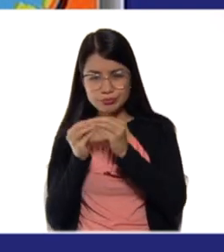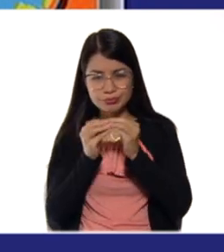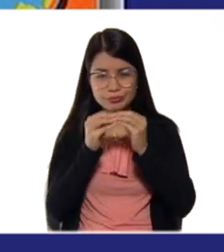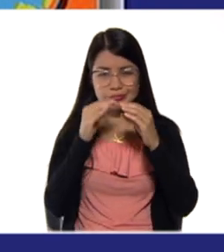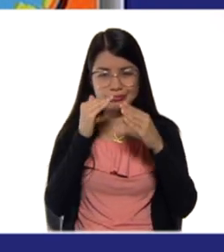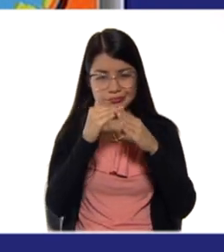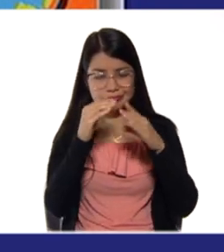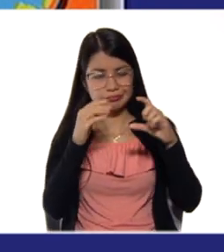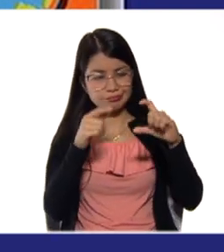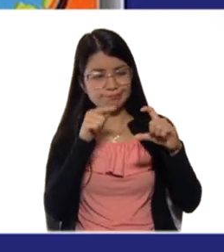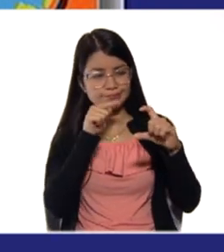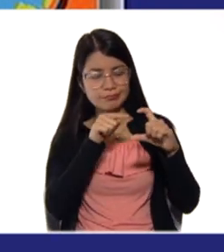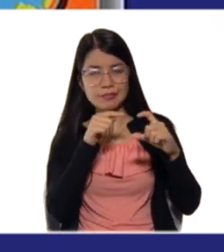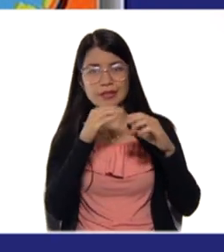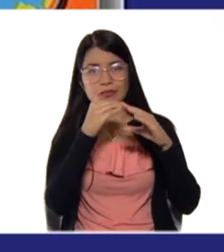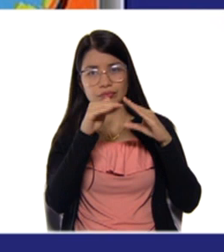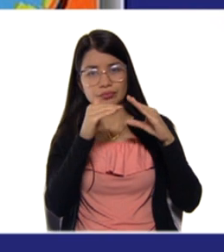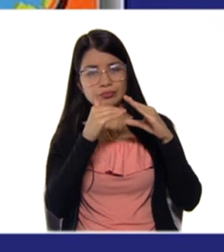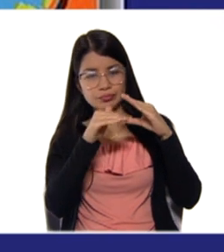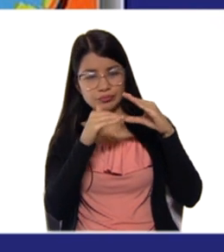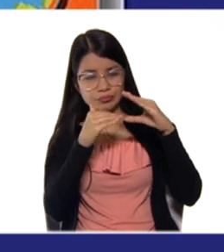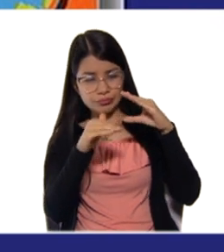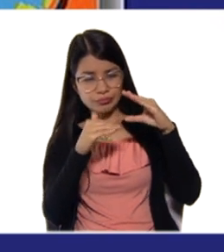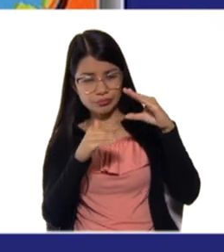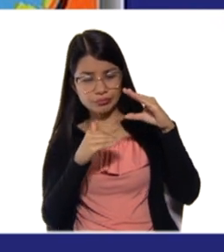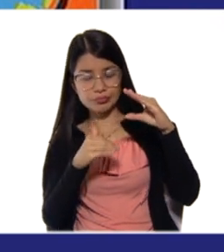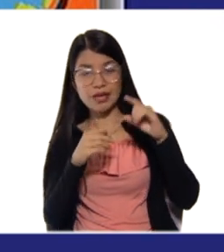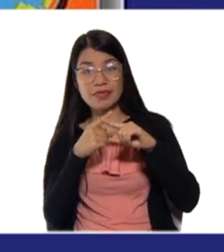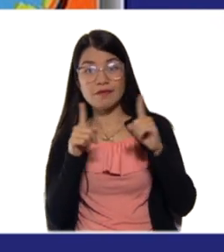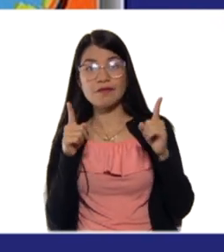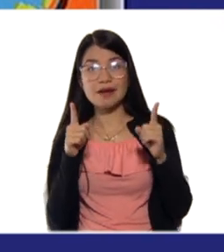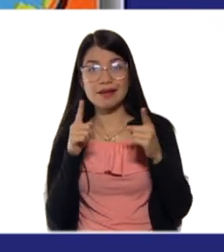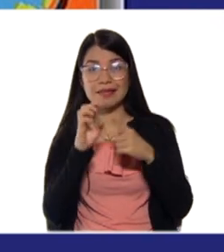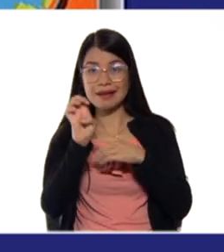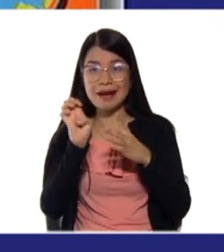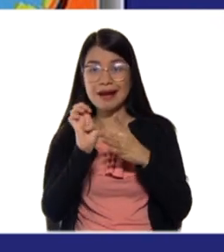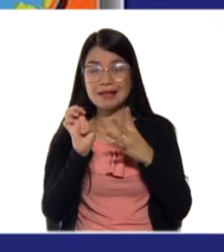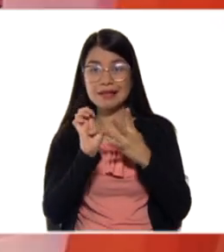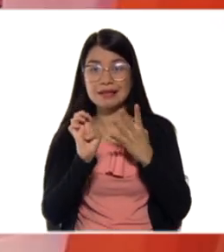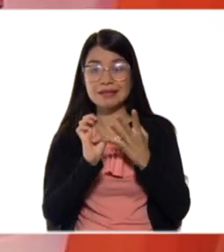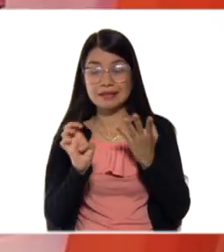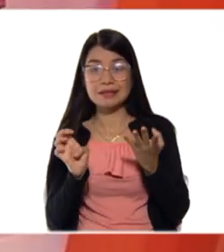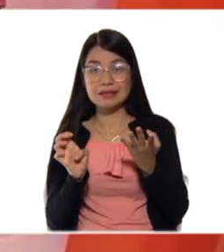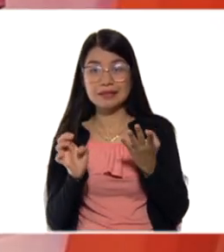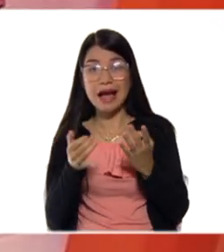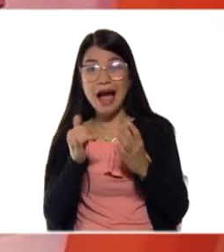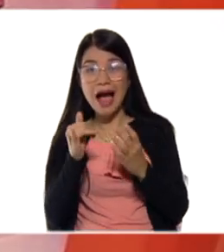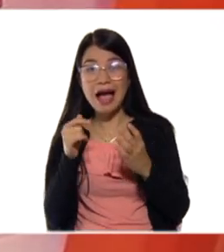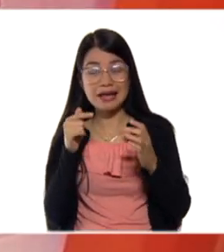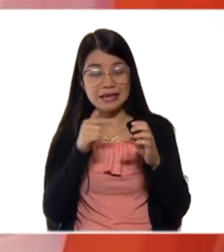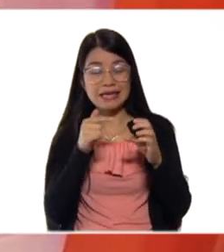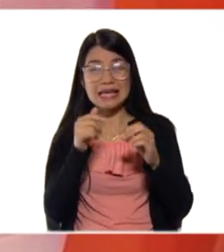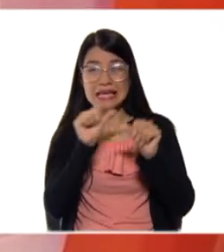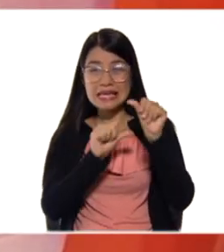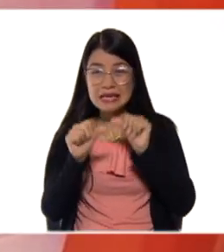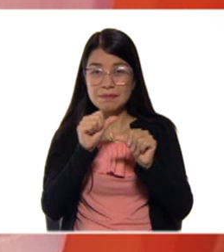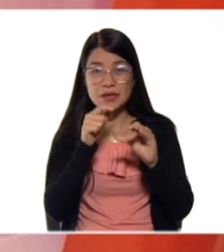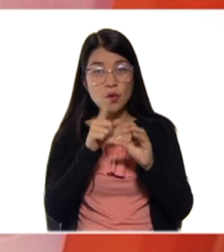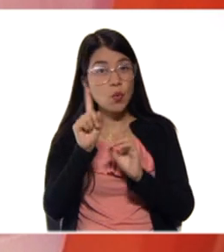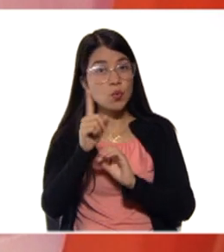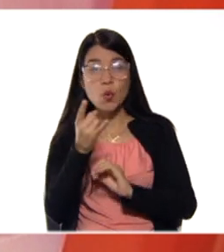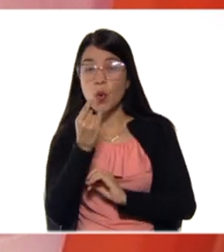Los gases que contiene. Por eso es que es importante no jugar con ellos, porque eso puede generar